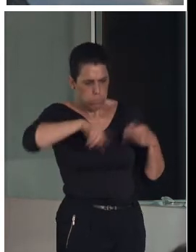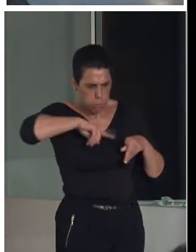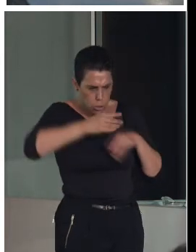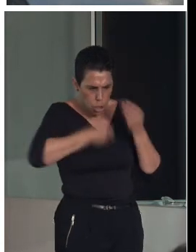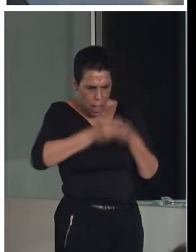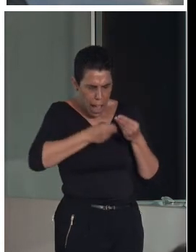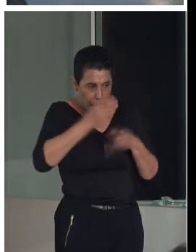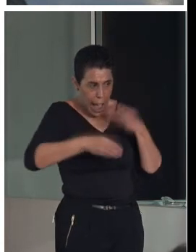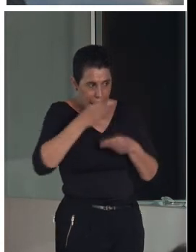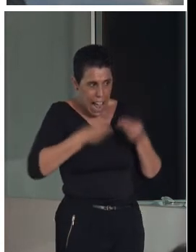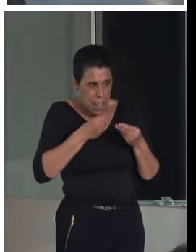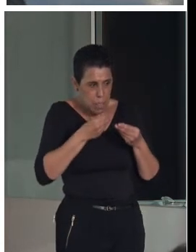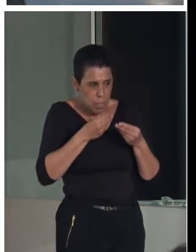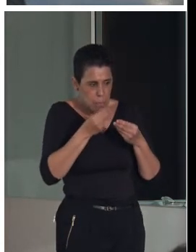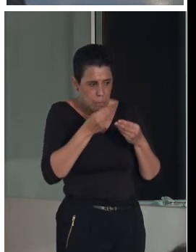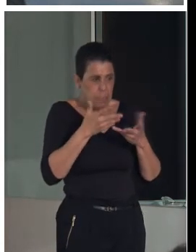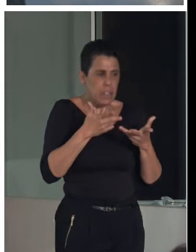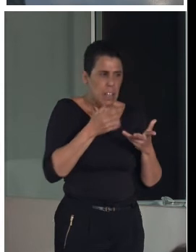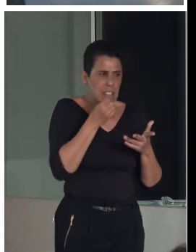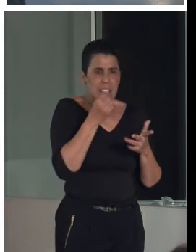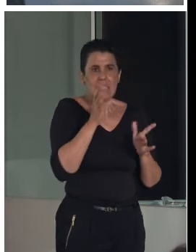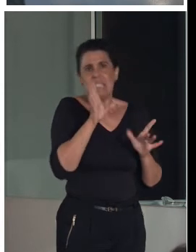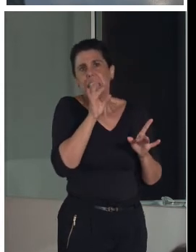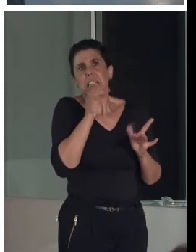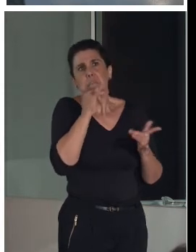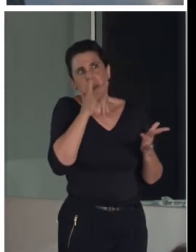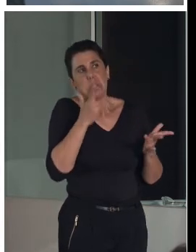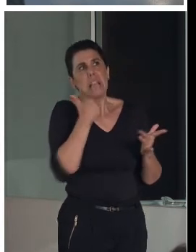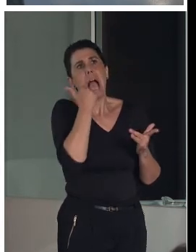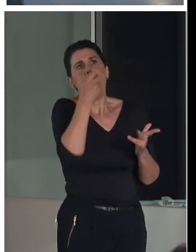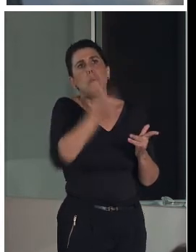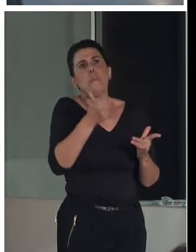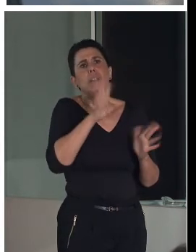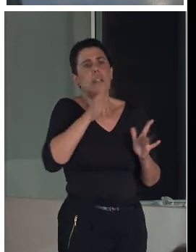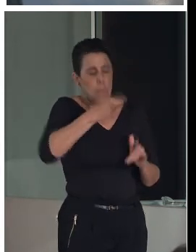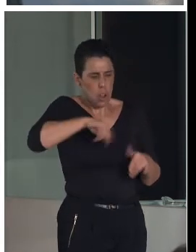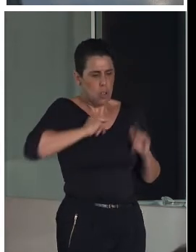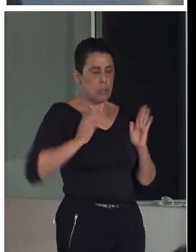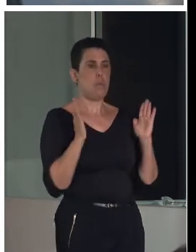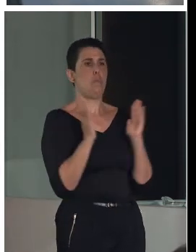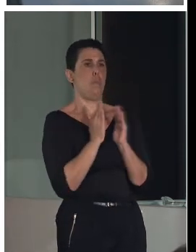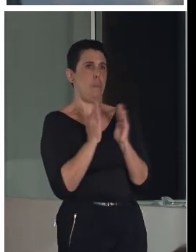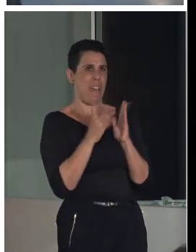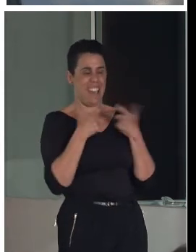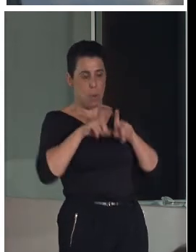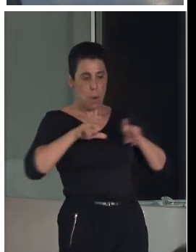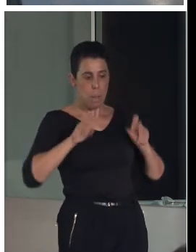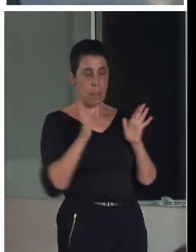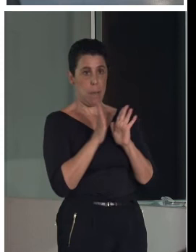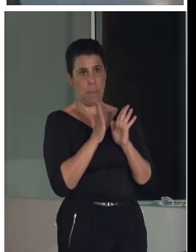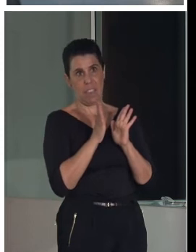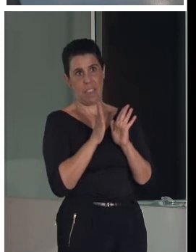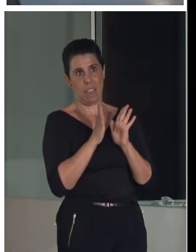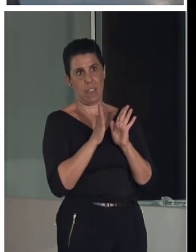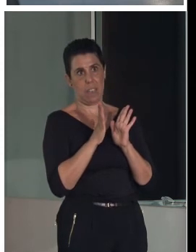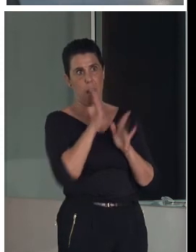calado, pero éramos demasiado pequeños, demasiado pequeños, para hacer la gestión tan